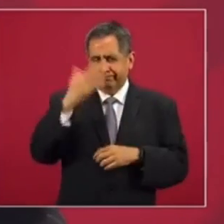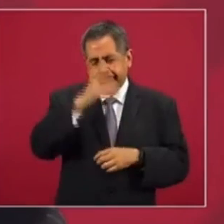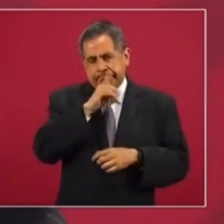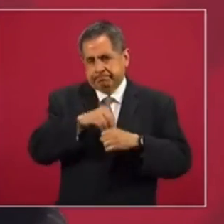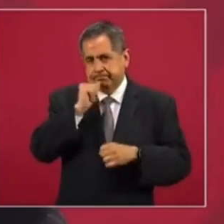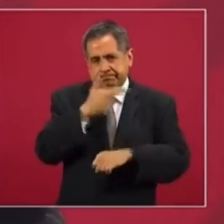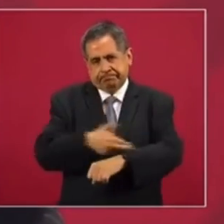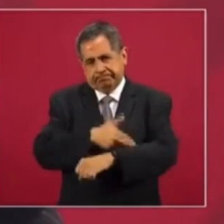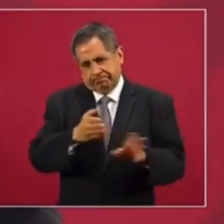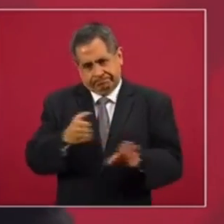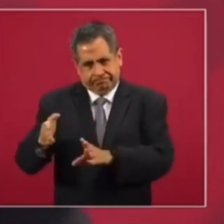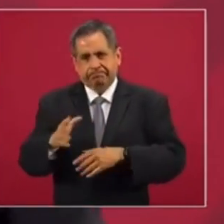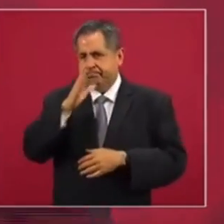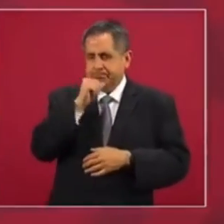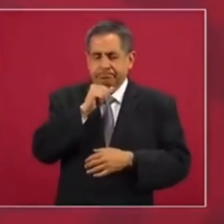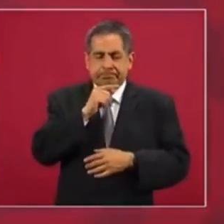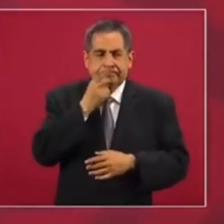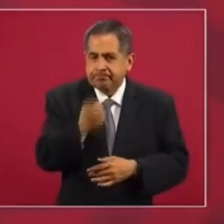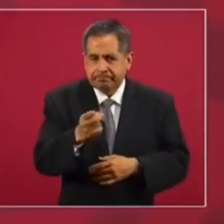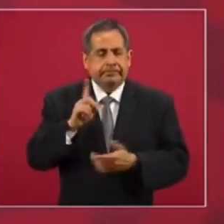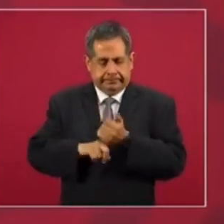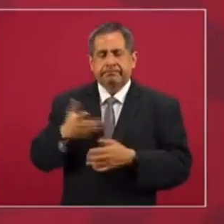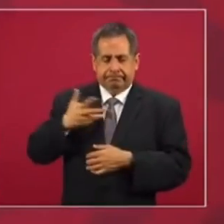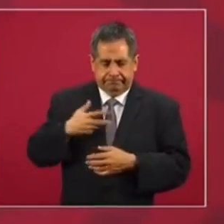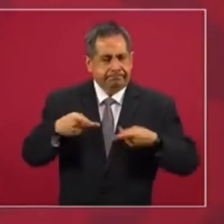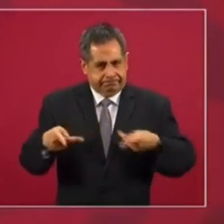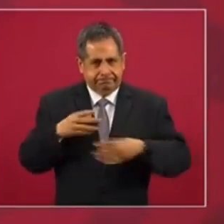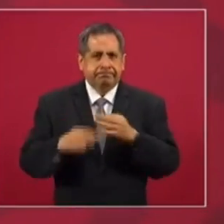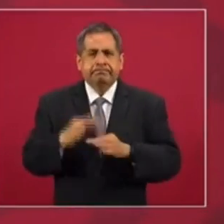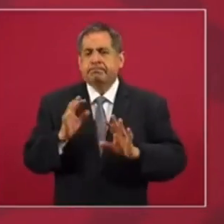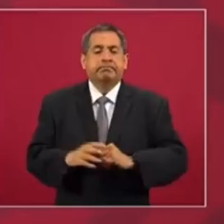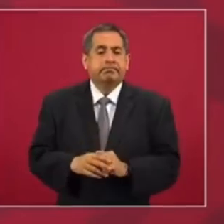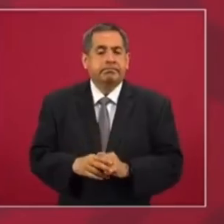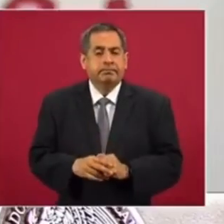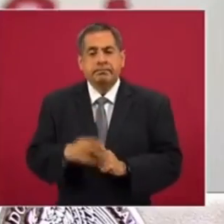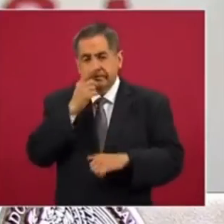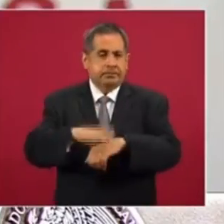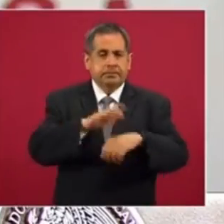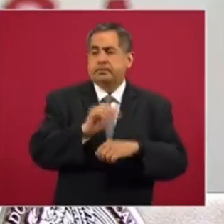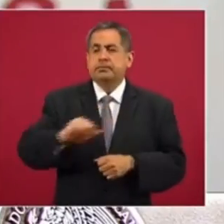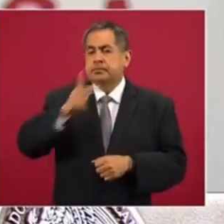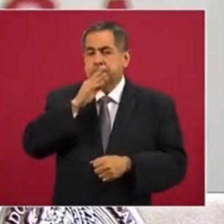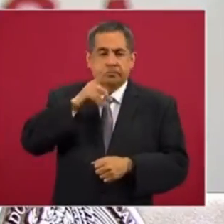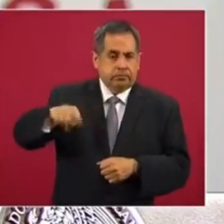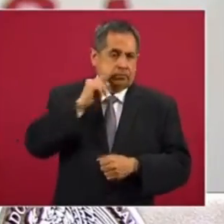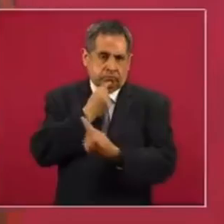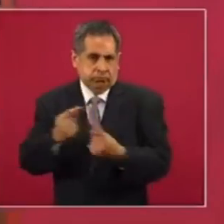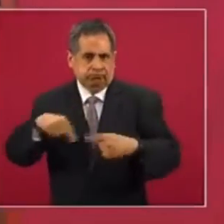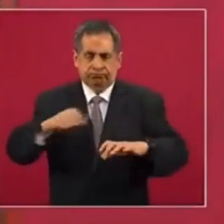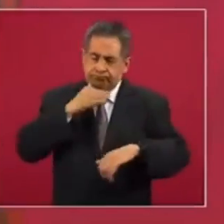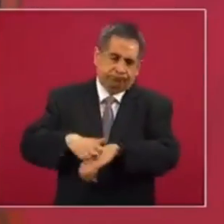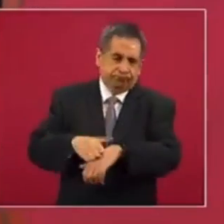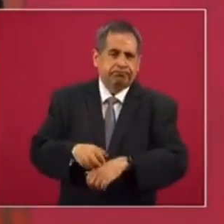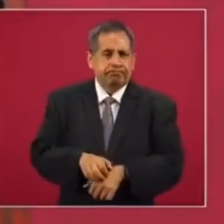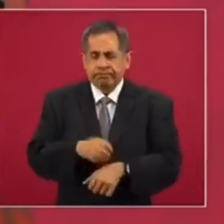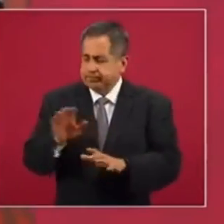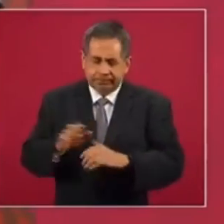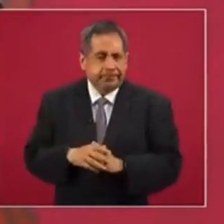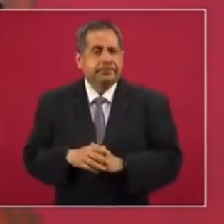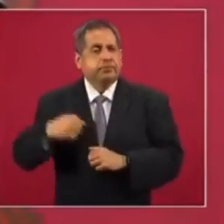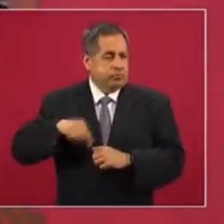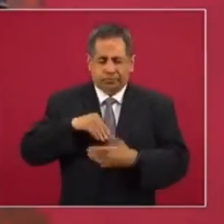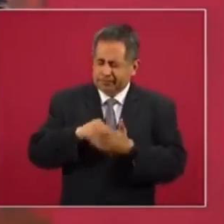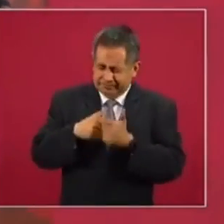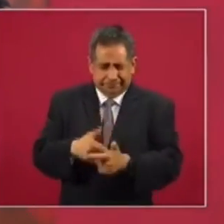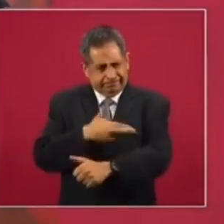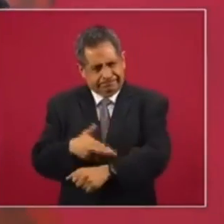cuestiones del sigilo que se requiere. Y decirle a los padres, las niñas de los niños con cáncer, que permanentemente